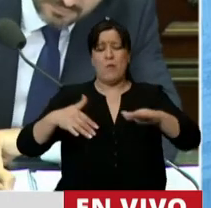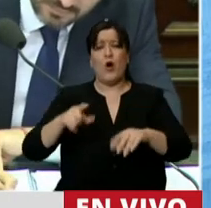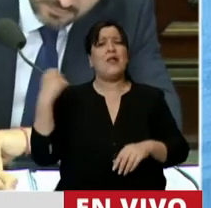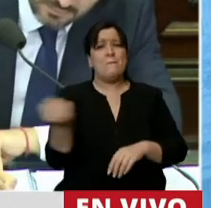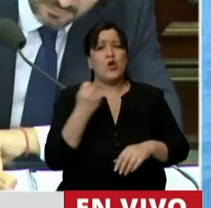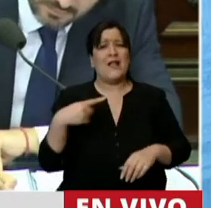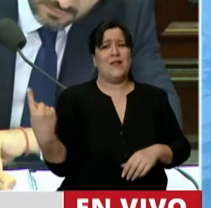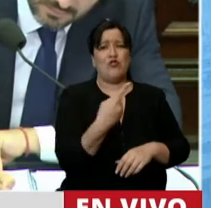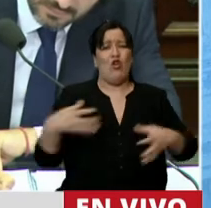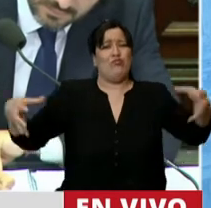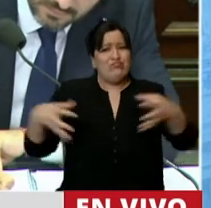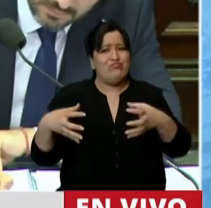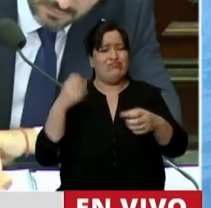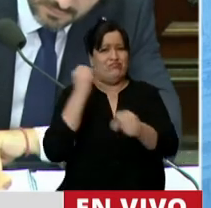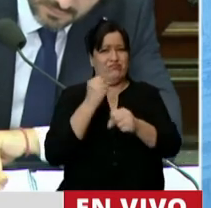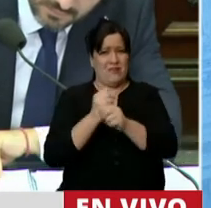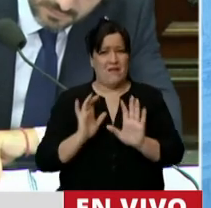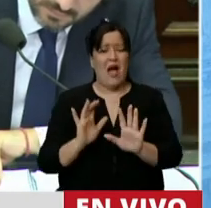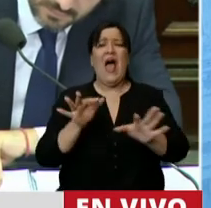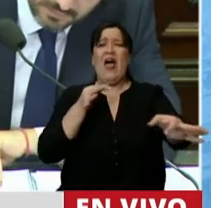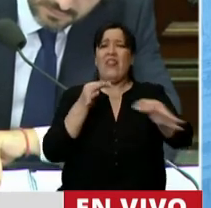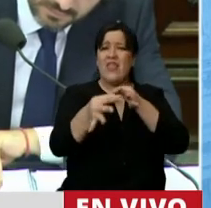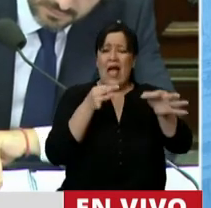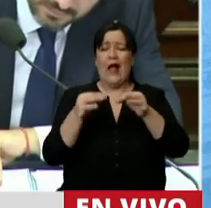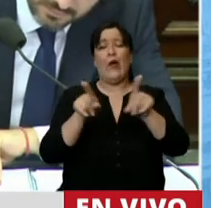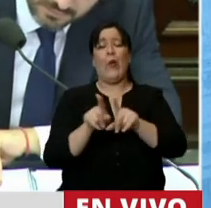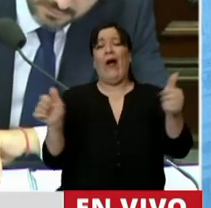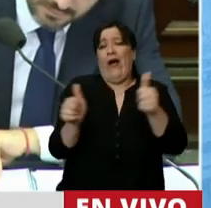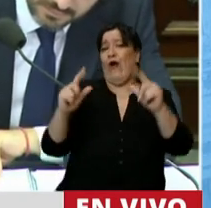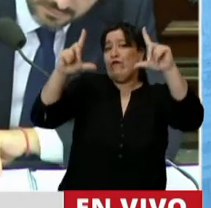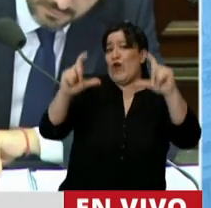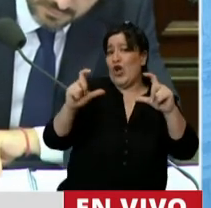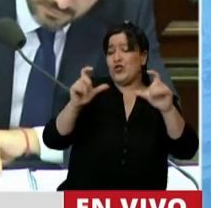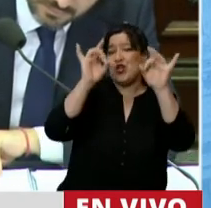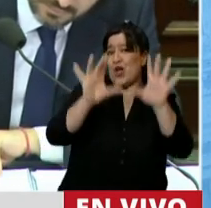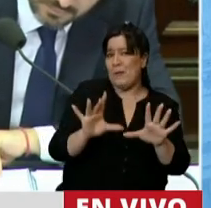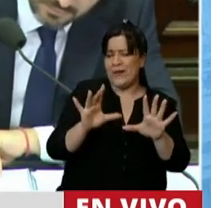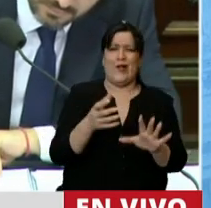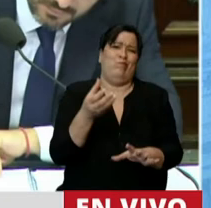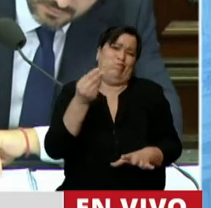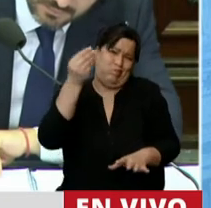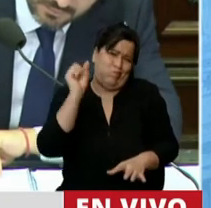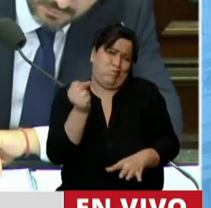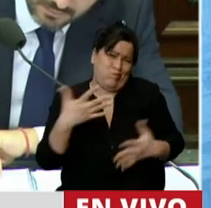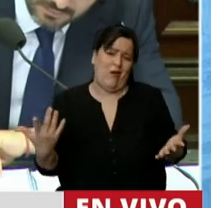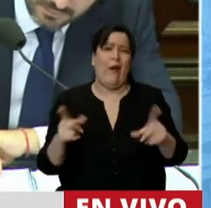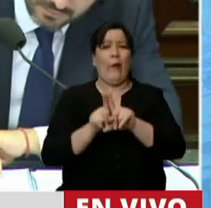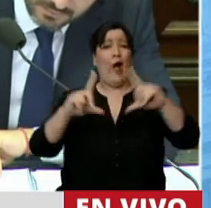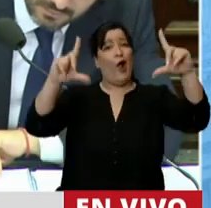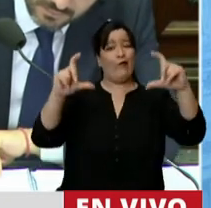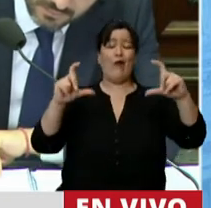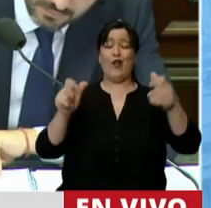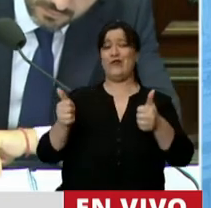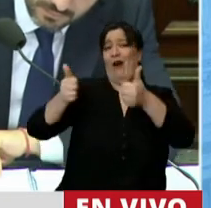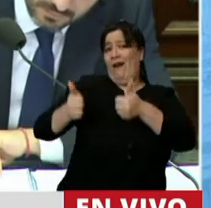que la aprendamos todos. Porque diálogos con fotos en la Argentina. Hemos visto muchos años. Cómo se han roto las fotos.